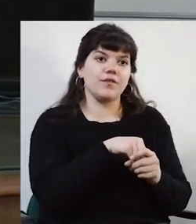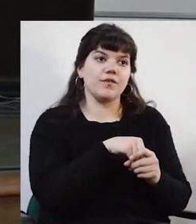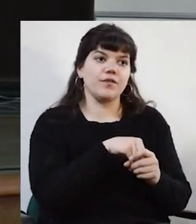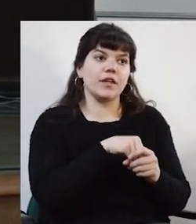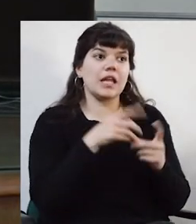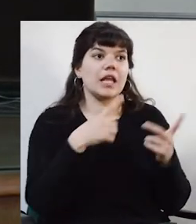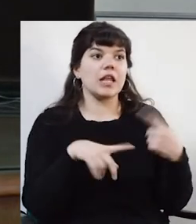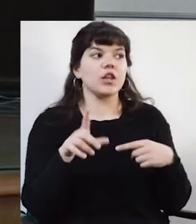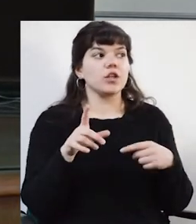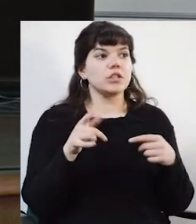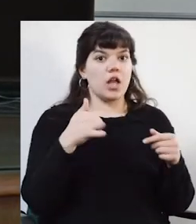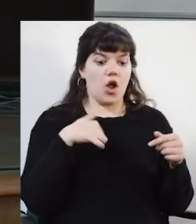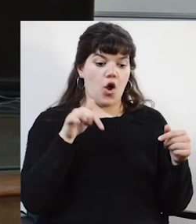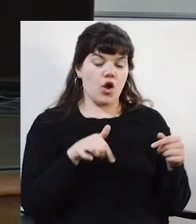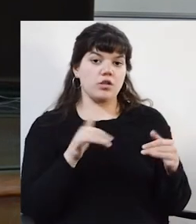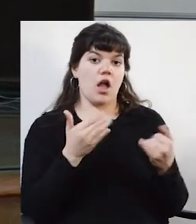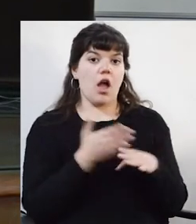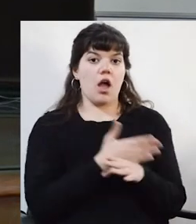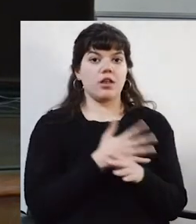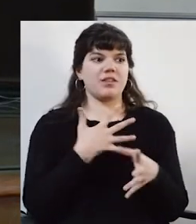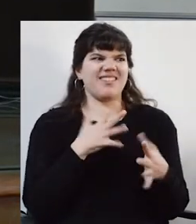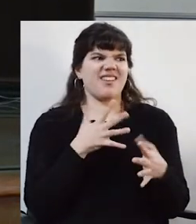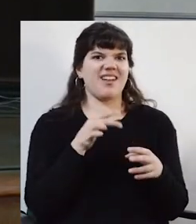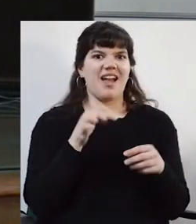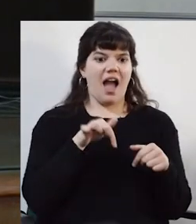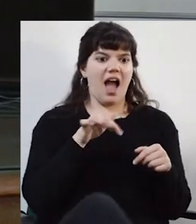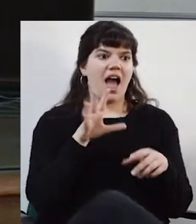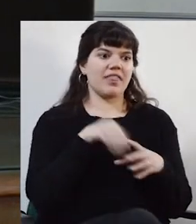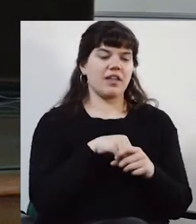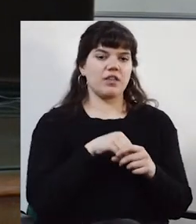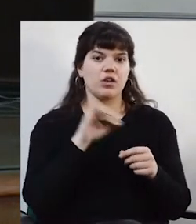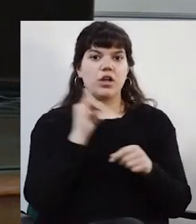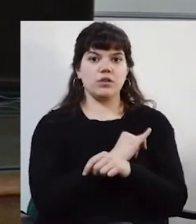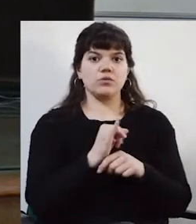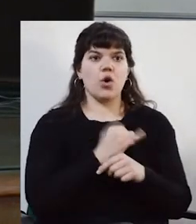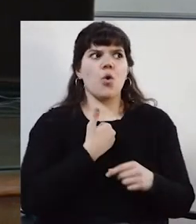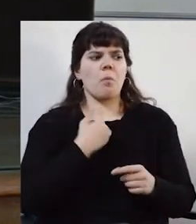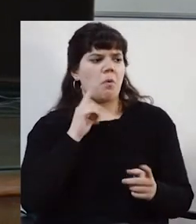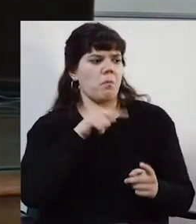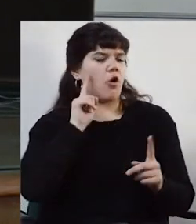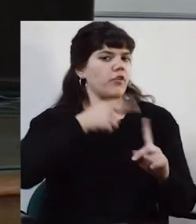Entonces, como hoy planteamos, bueno, ¿qué red tenemos en el ICER? Bueno, ¿cómo objetivamos esto?